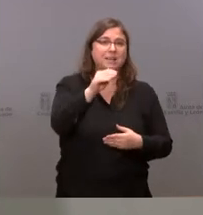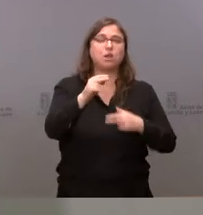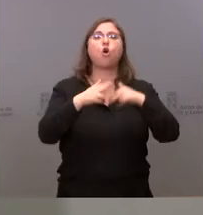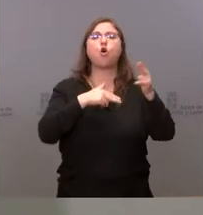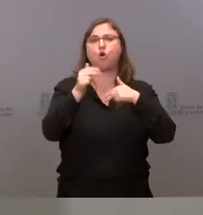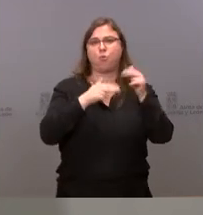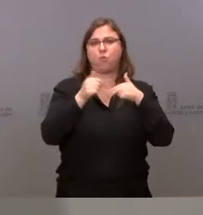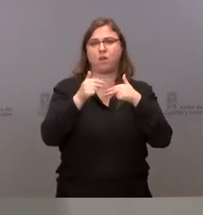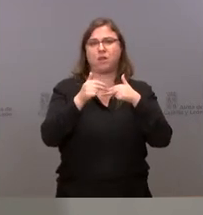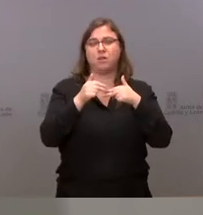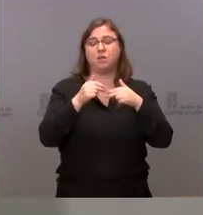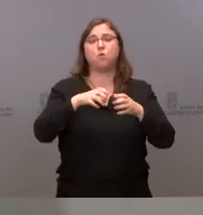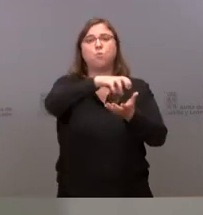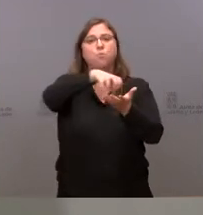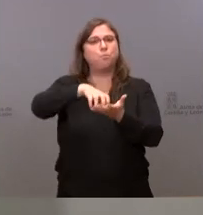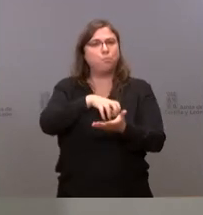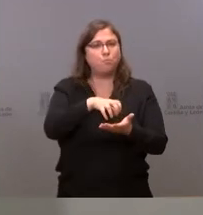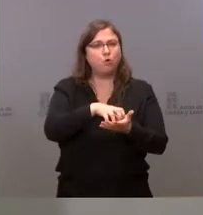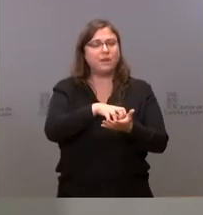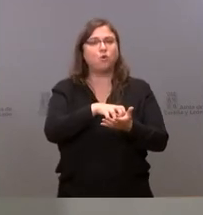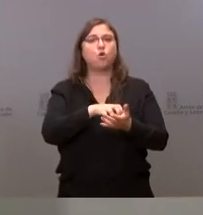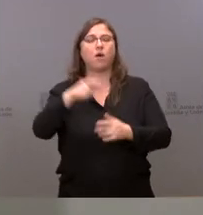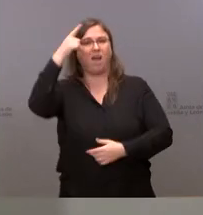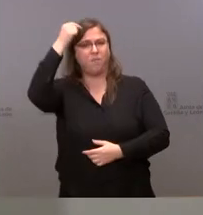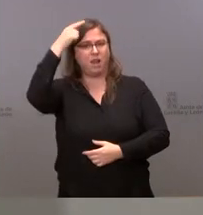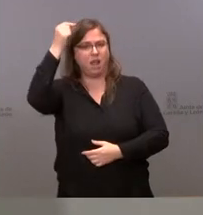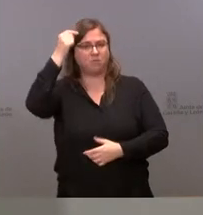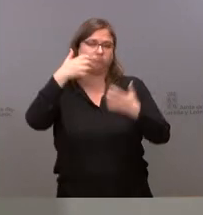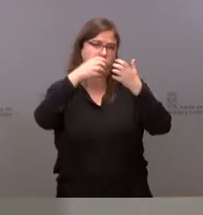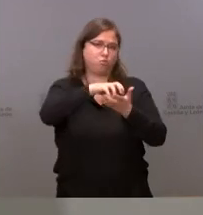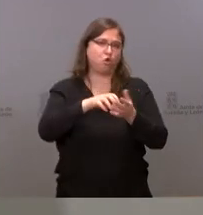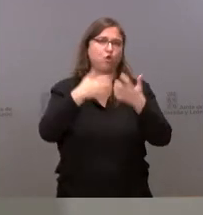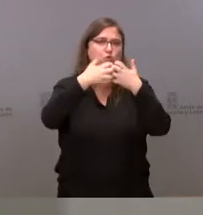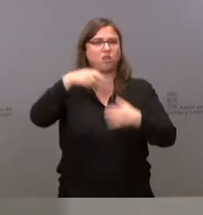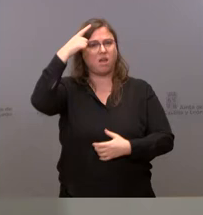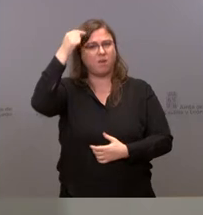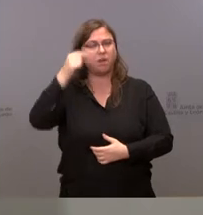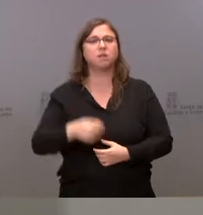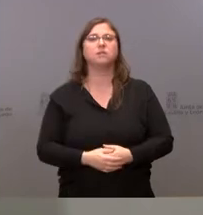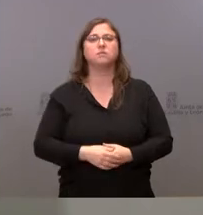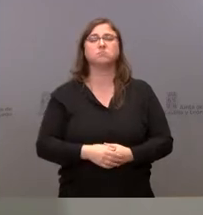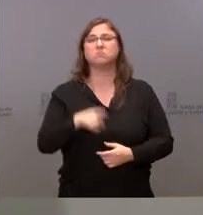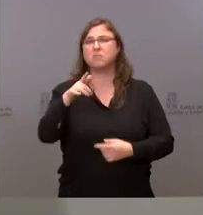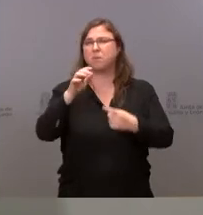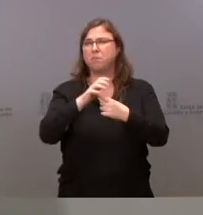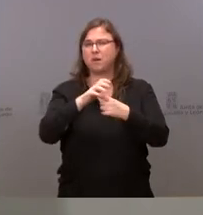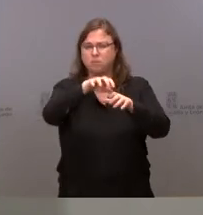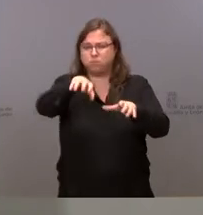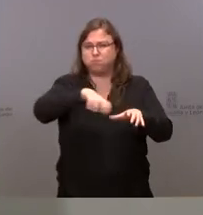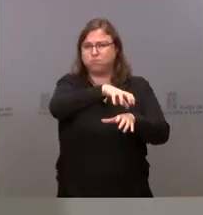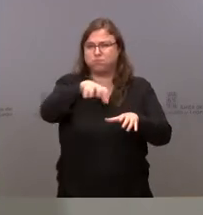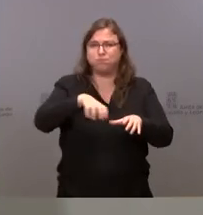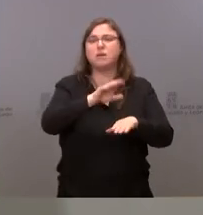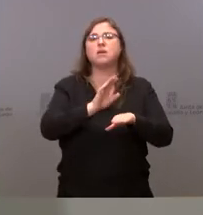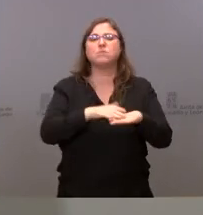del Polígono Industrial de las Herbencias en Ávila. Estamos hablando de un parque de proveedores que se